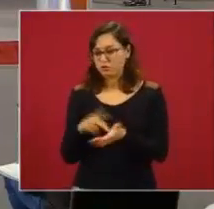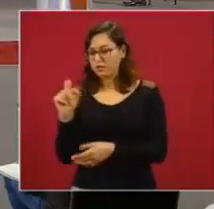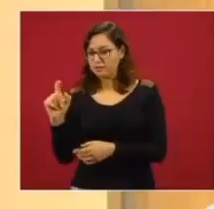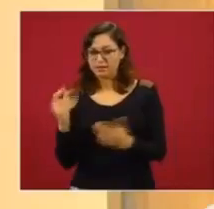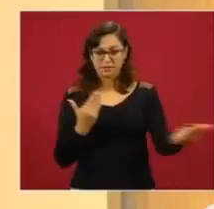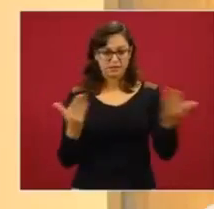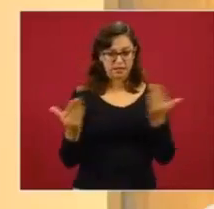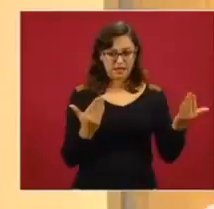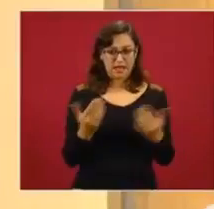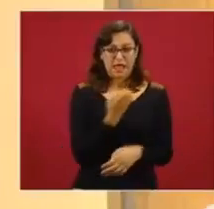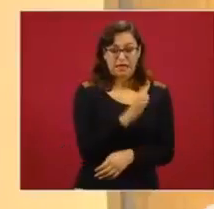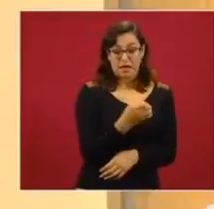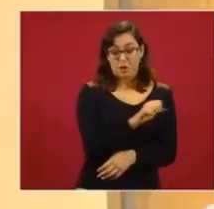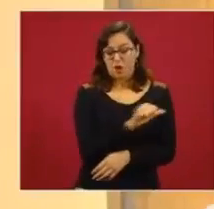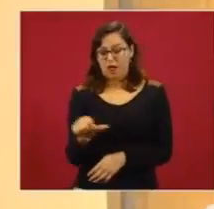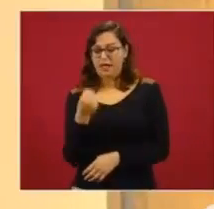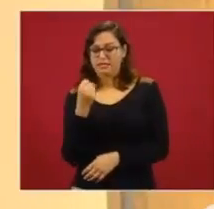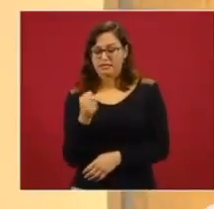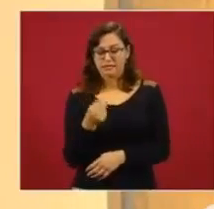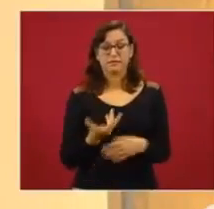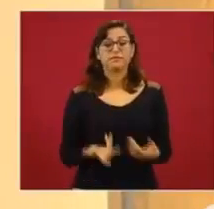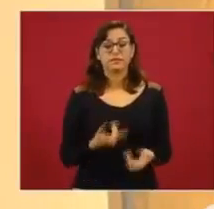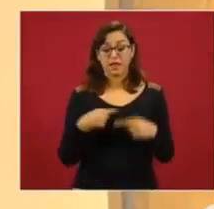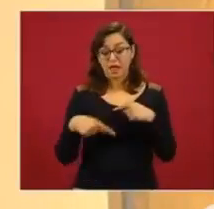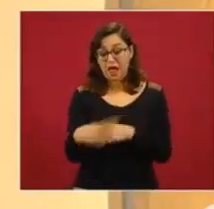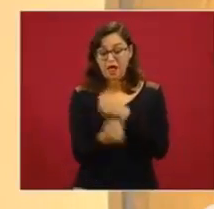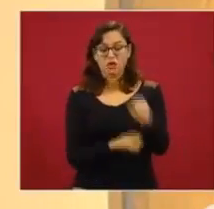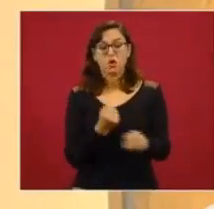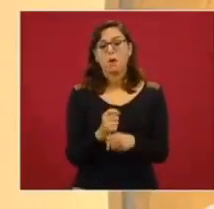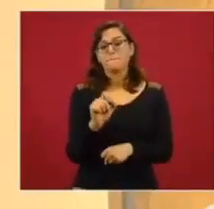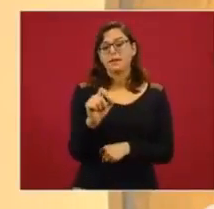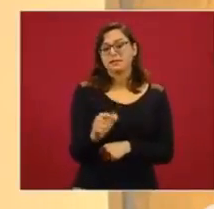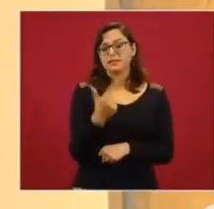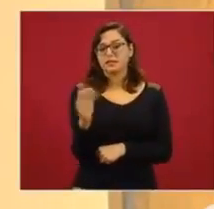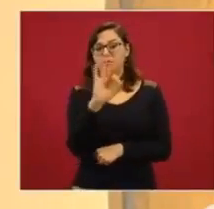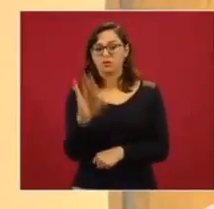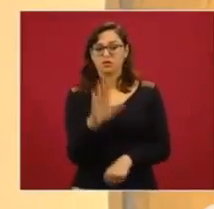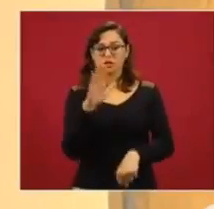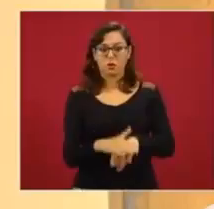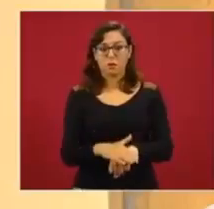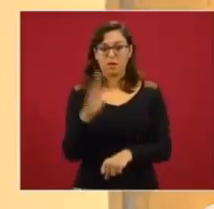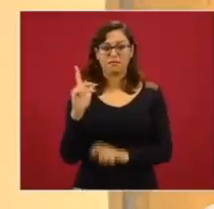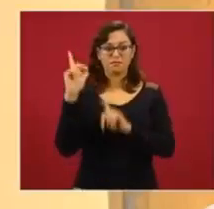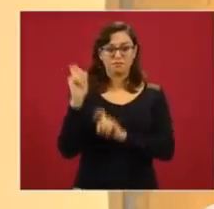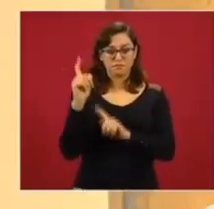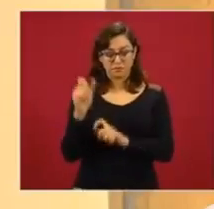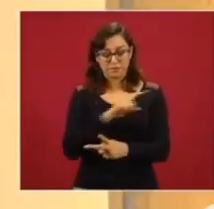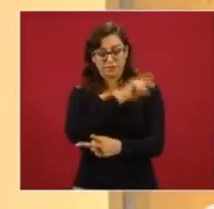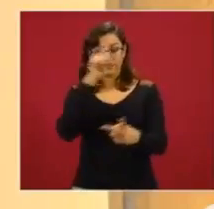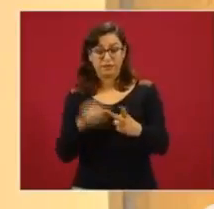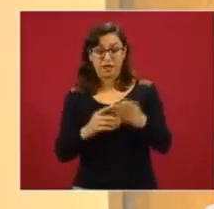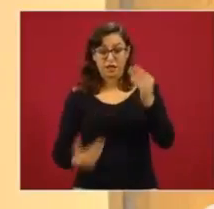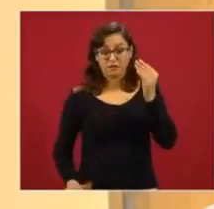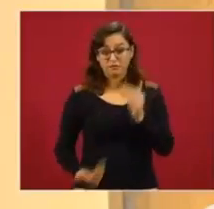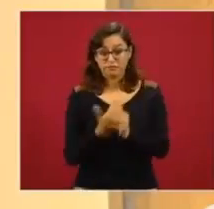armas de fuego, hemos asegurado 27% más de armas de fuego, en cartuchos un 71% más de armas